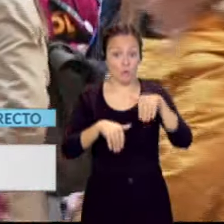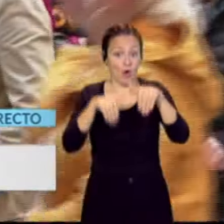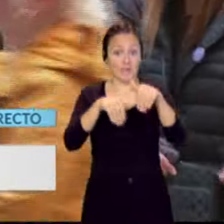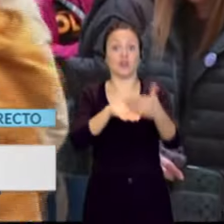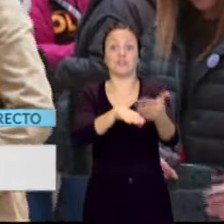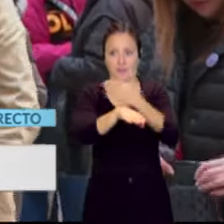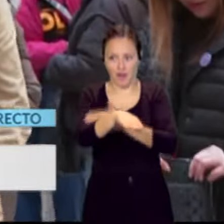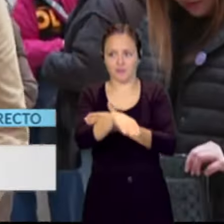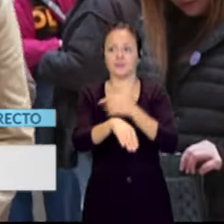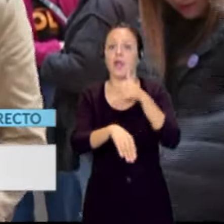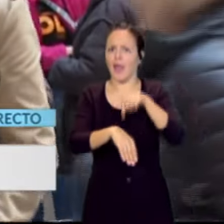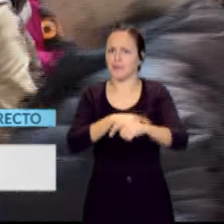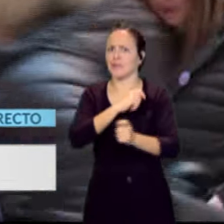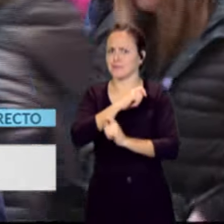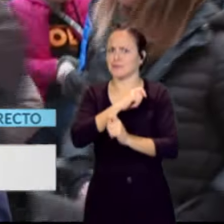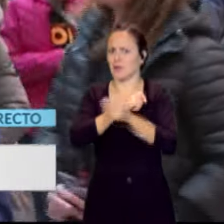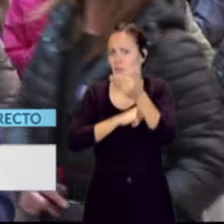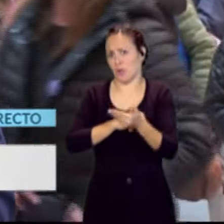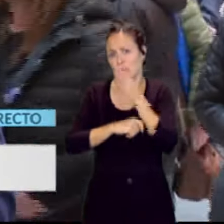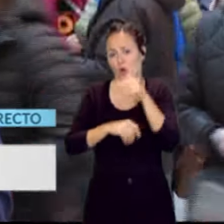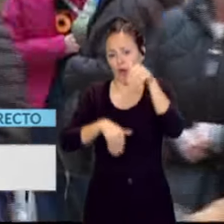son las claves de estos próximos comicios.